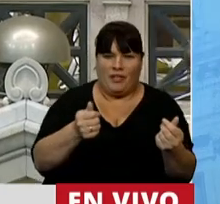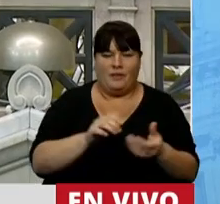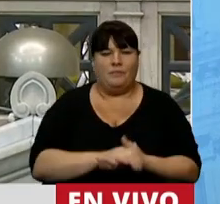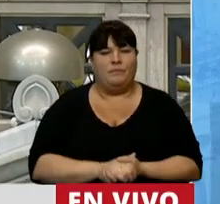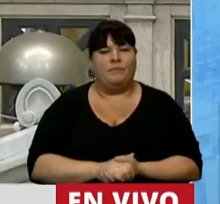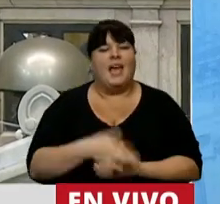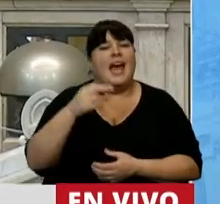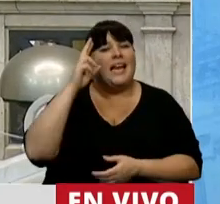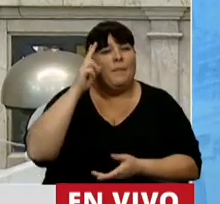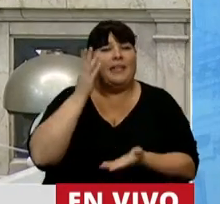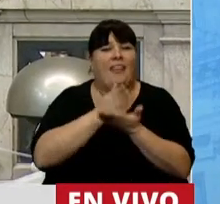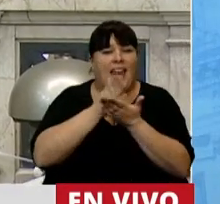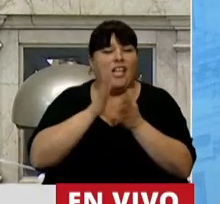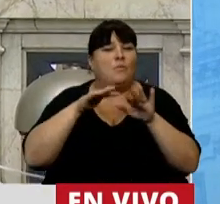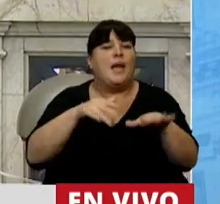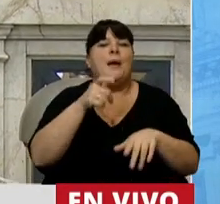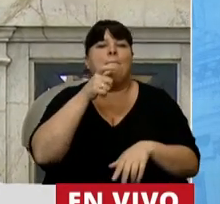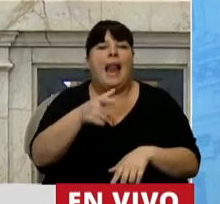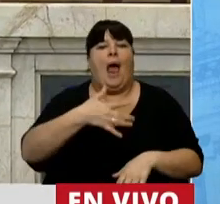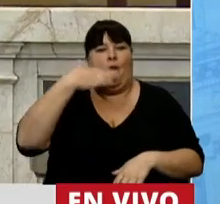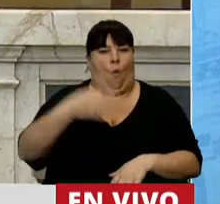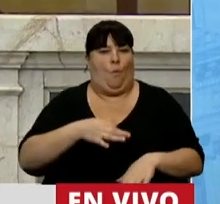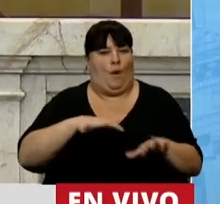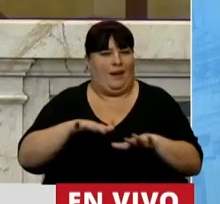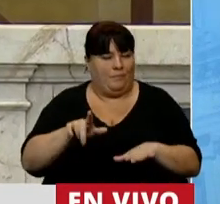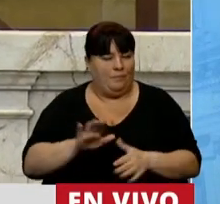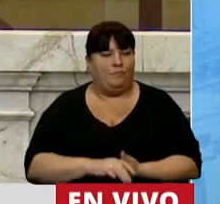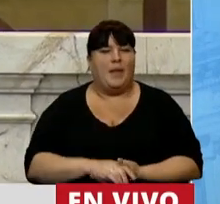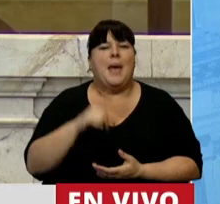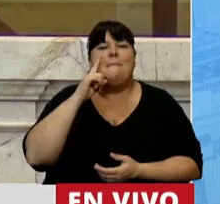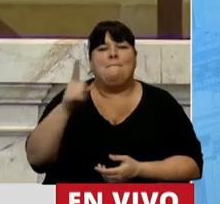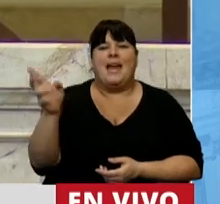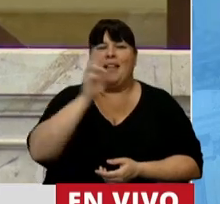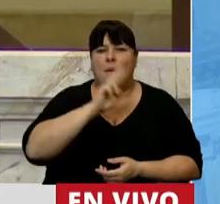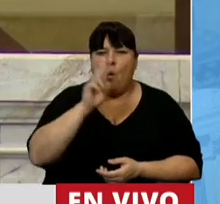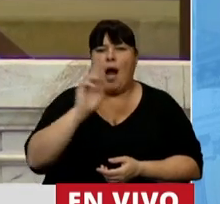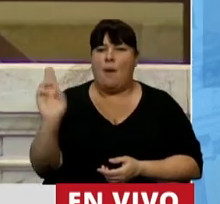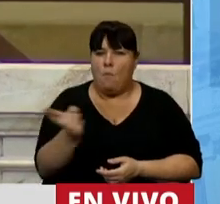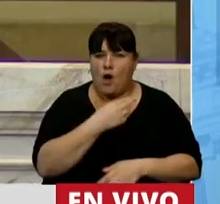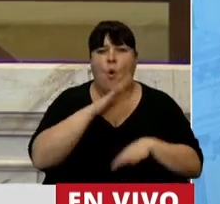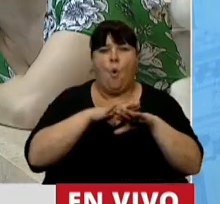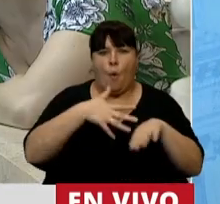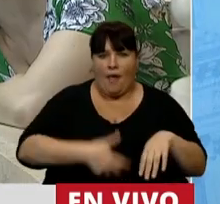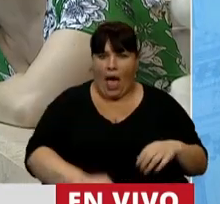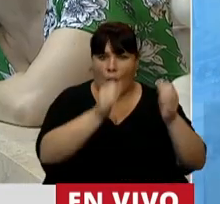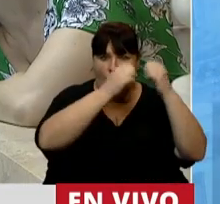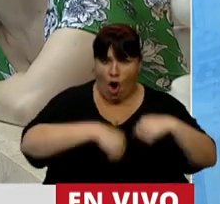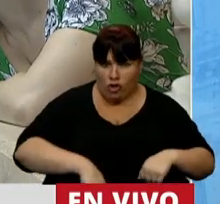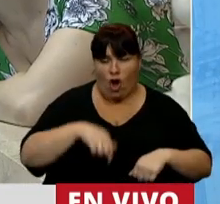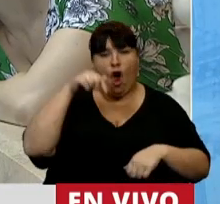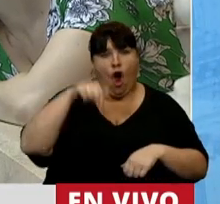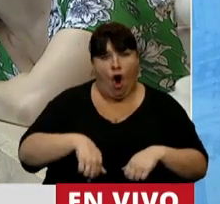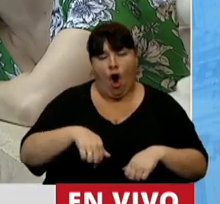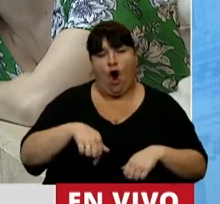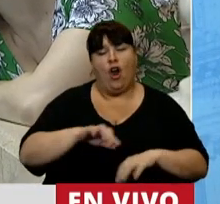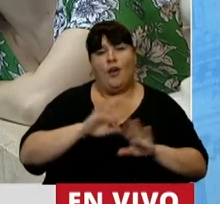favor. De la movilización, la palabra y los hechos. Las miles de mujeres que murieron por el aborto clandestino y que hoy